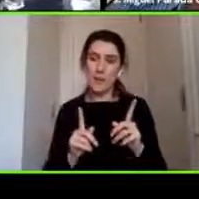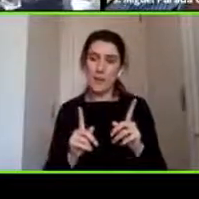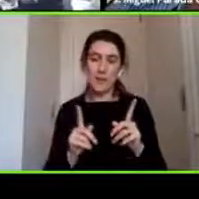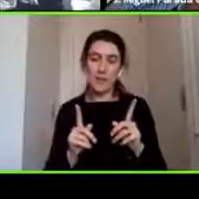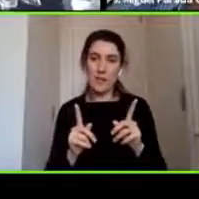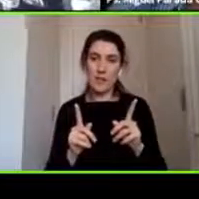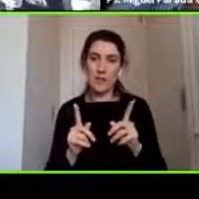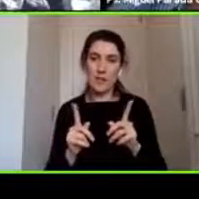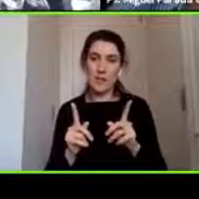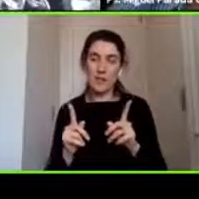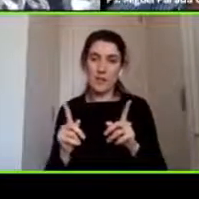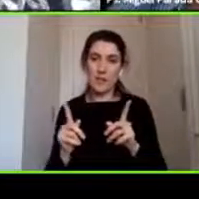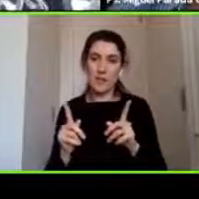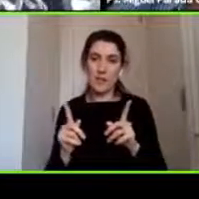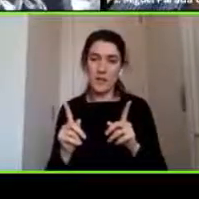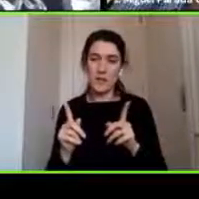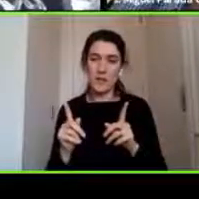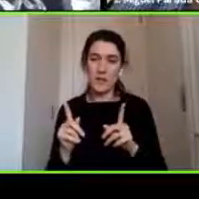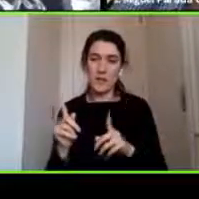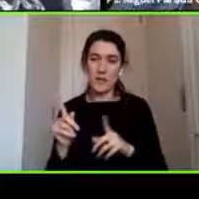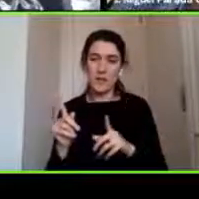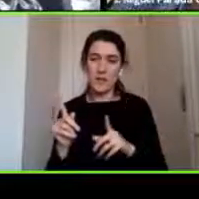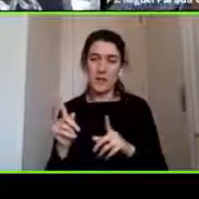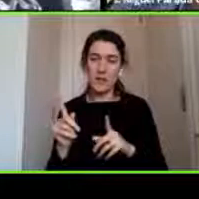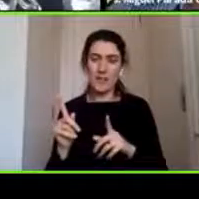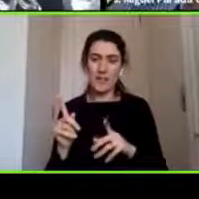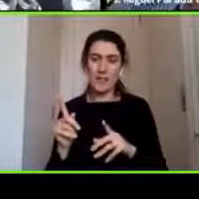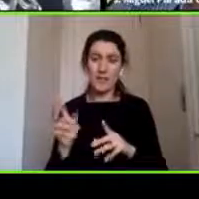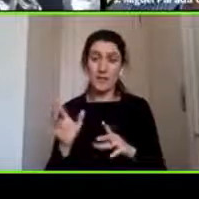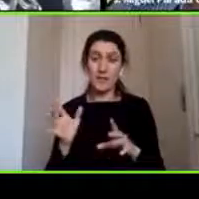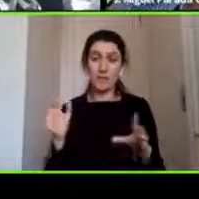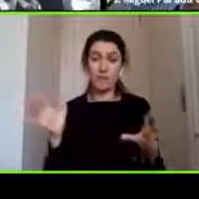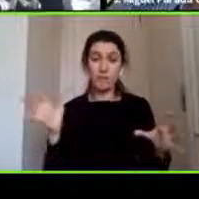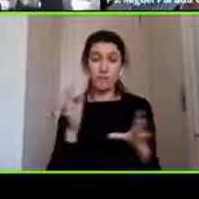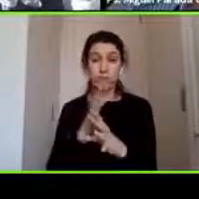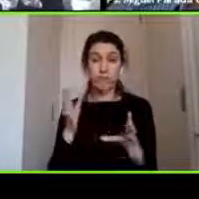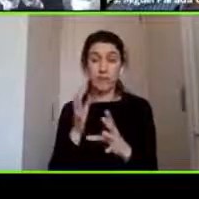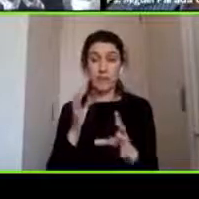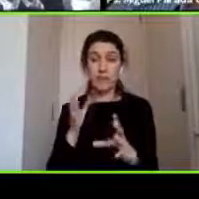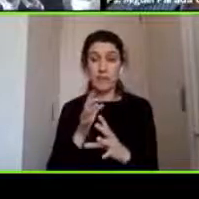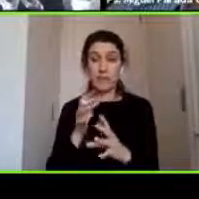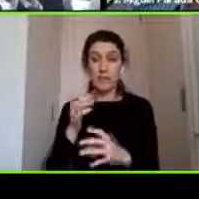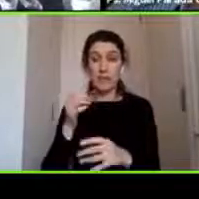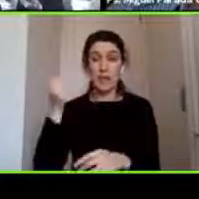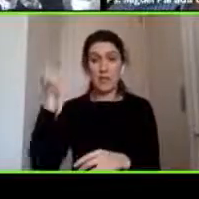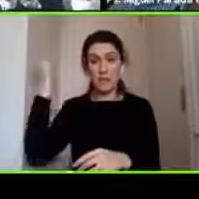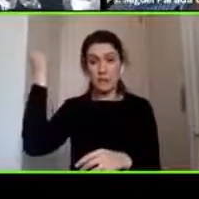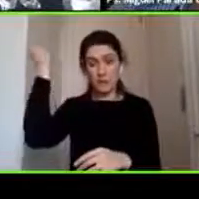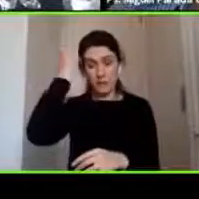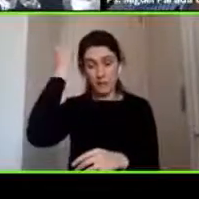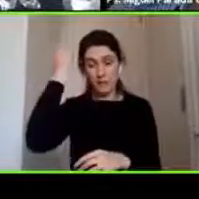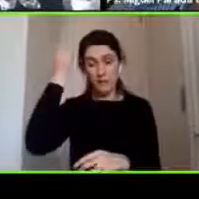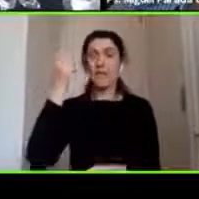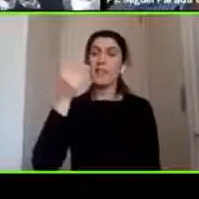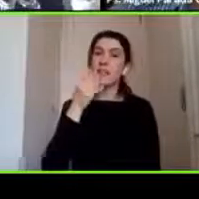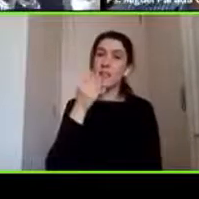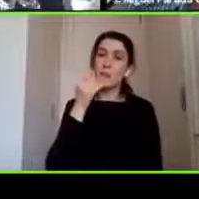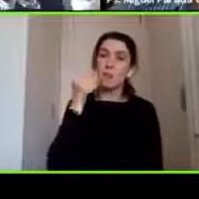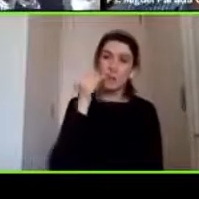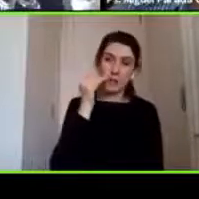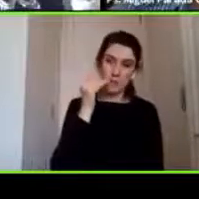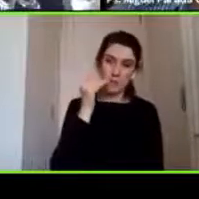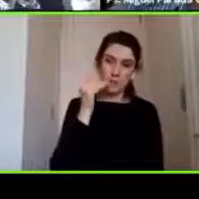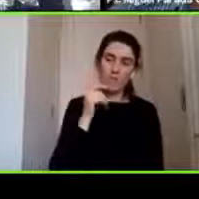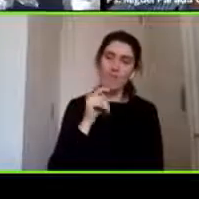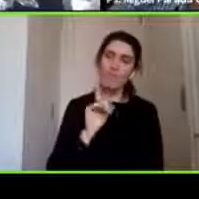de la intensidad de este traumatismo y también del niño entonces no es una pregunta ni